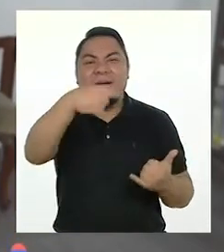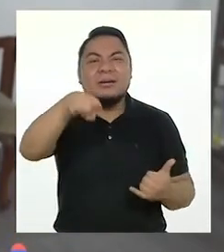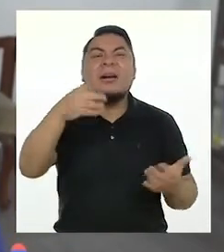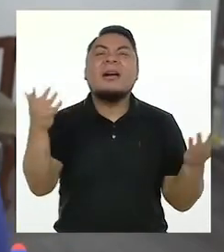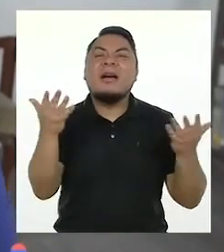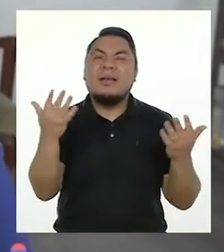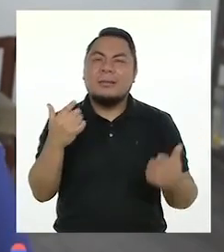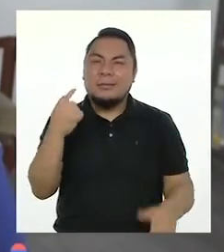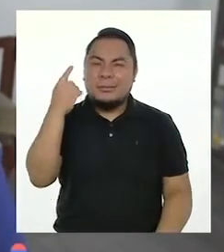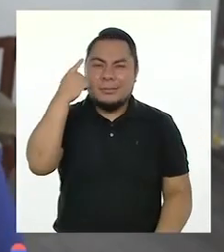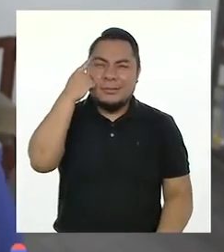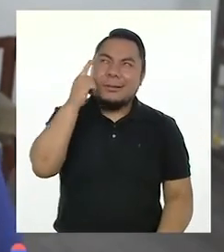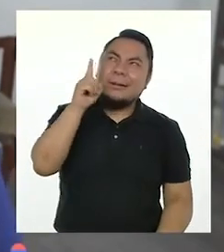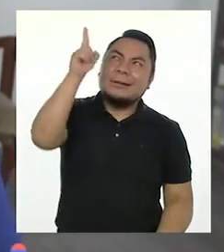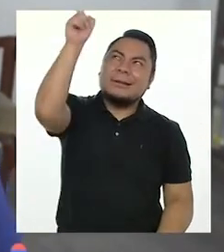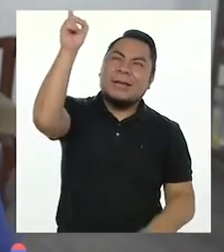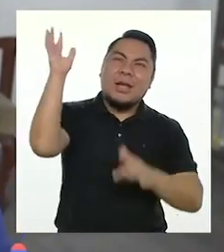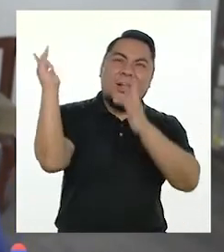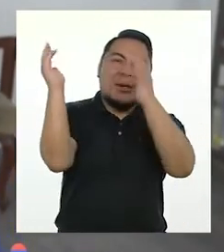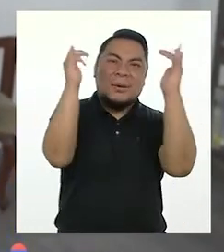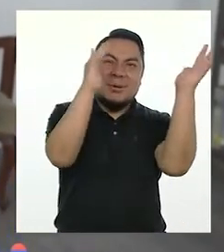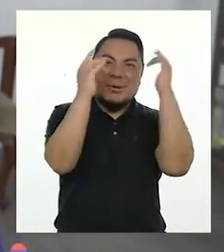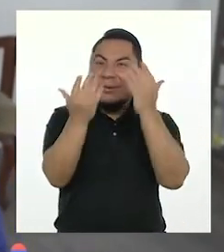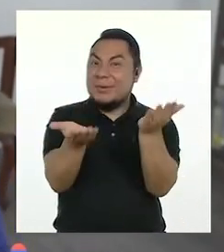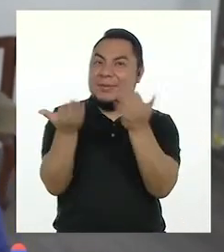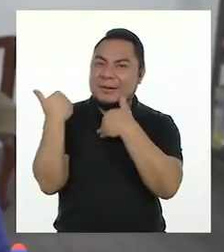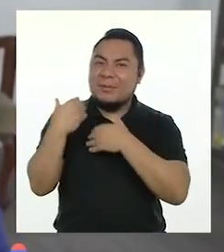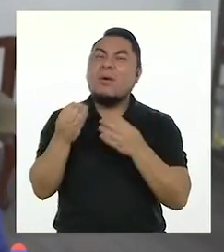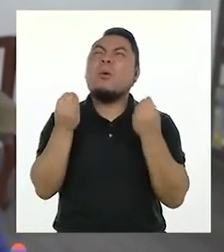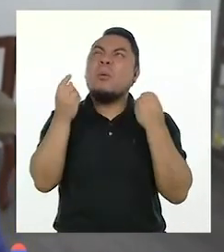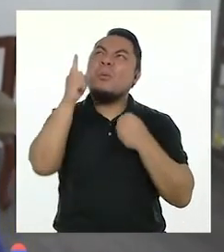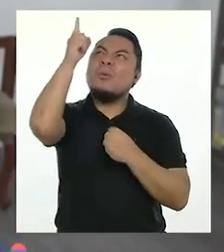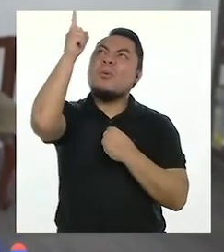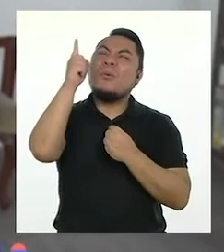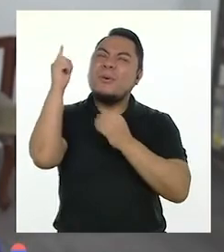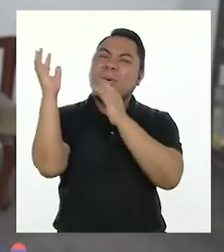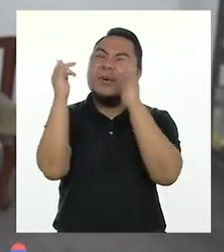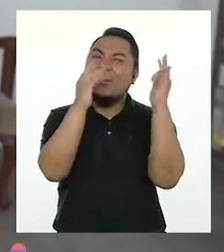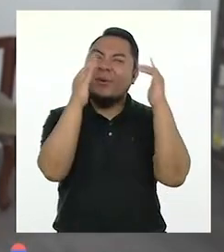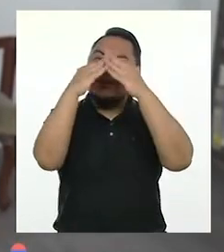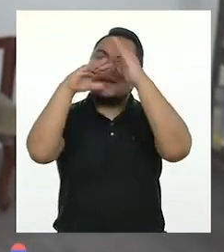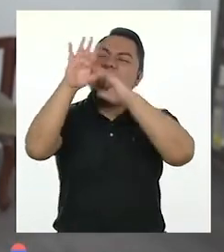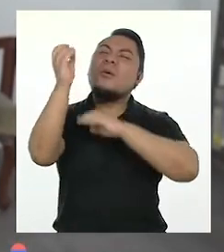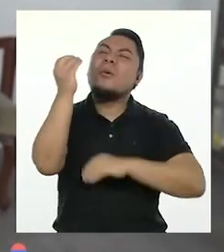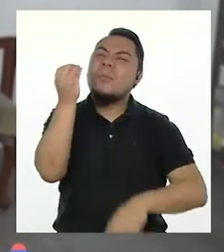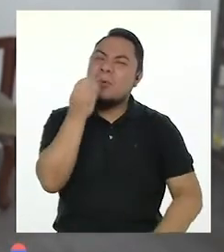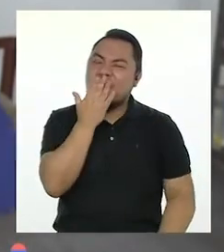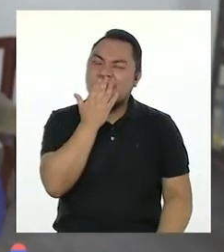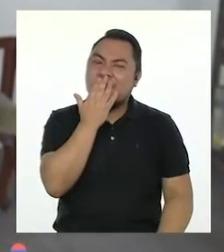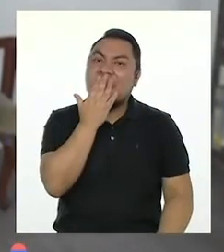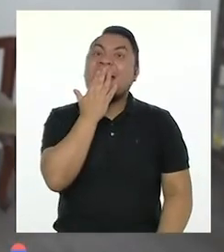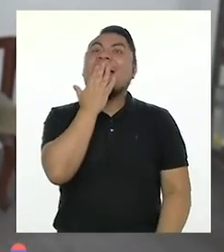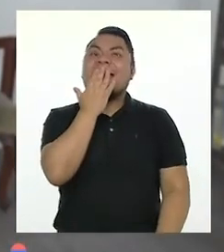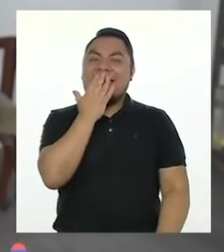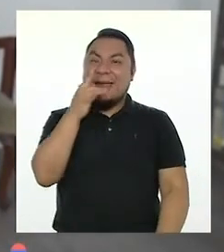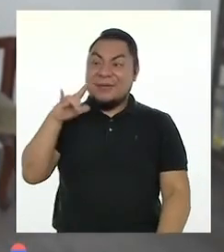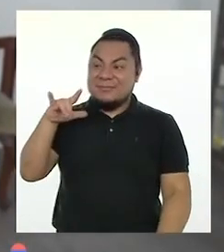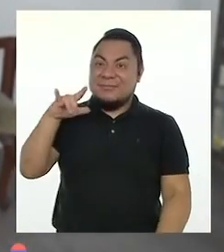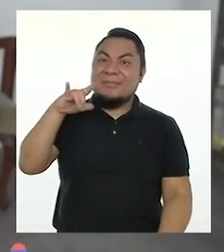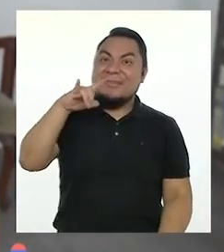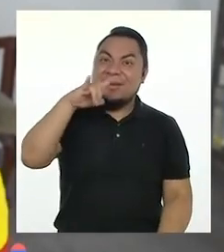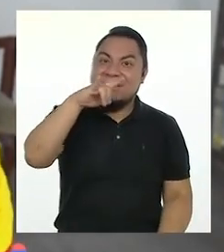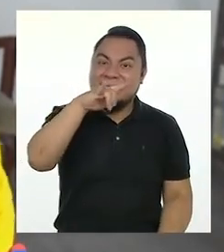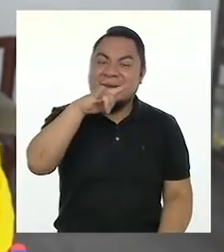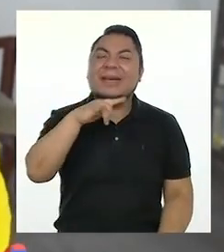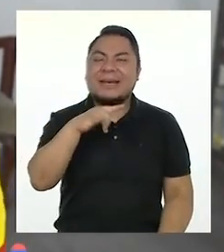vamos al aire? ¿Sí? ¿Cómo iríamos? ¿En? ¡Un avión! ¡Qué buena